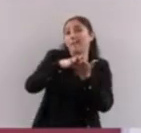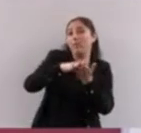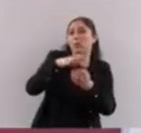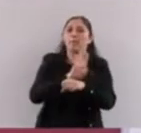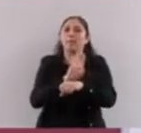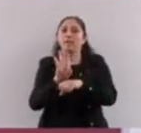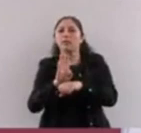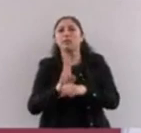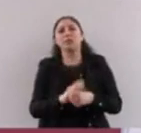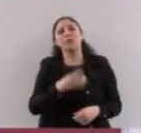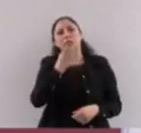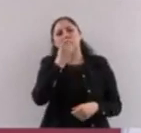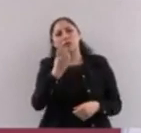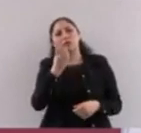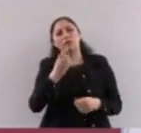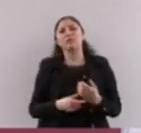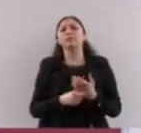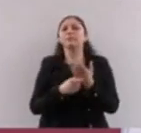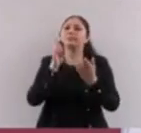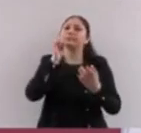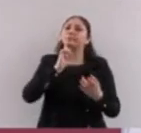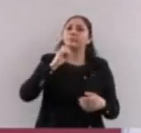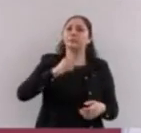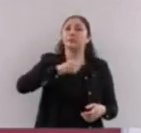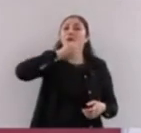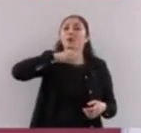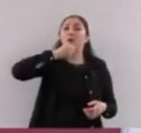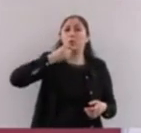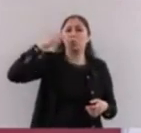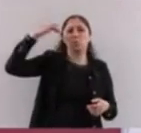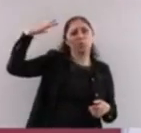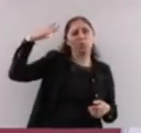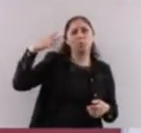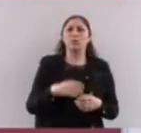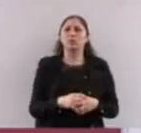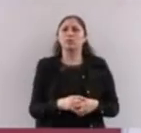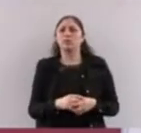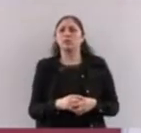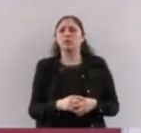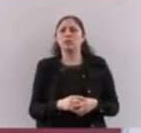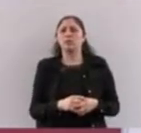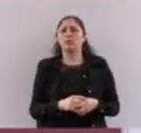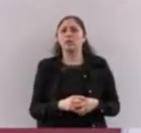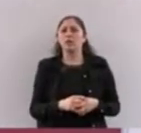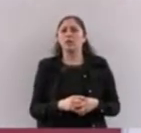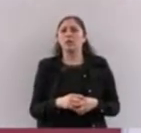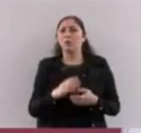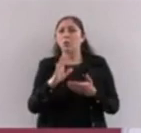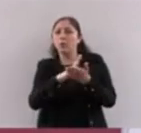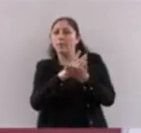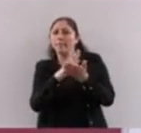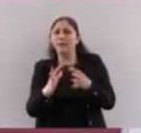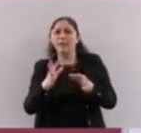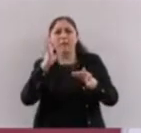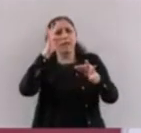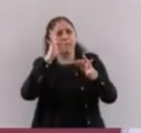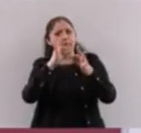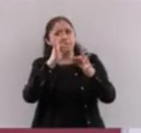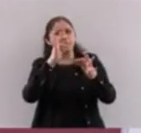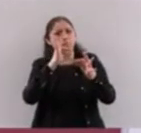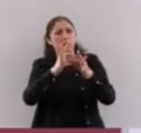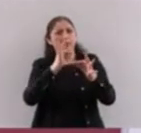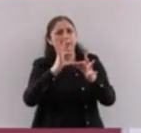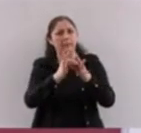mayores son una parte fundamental de la población y México